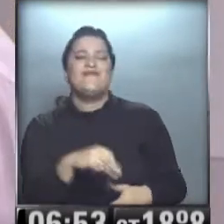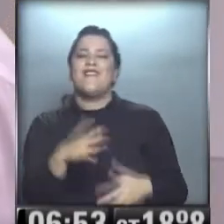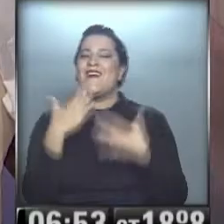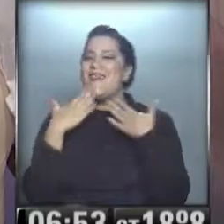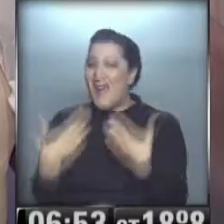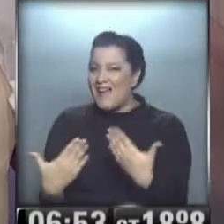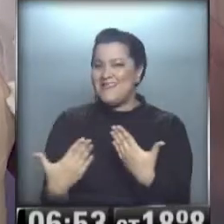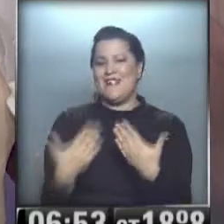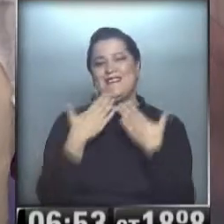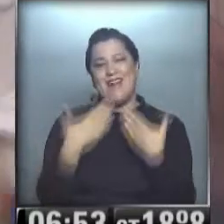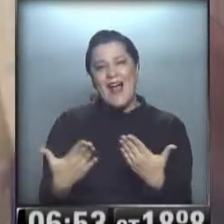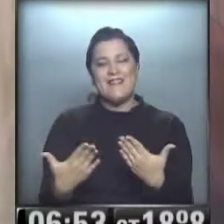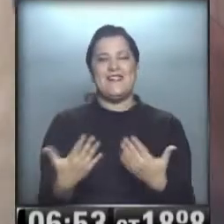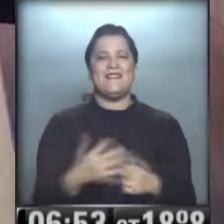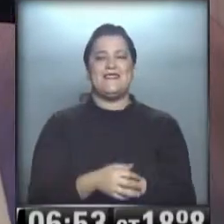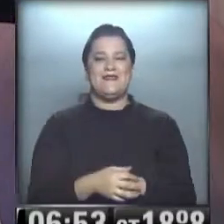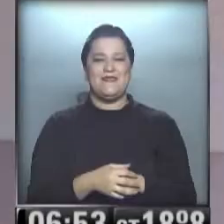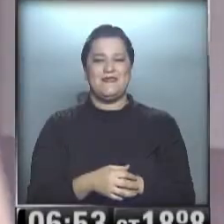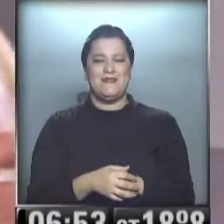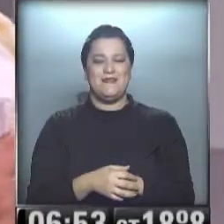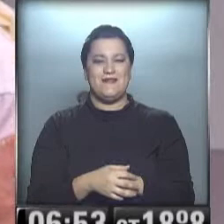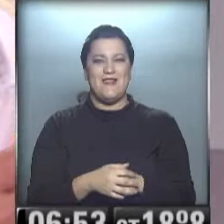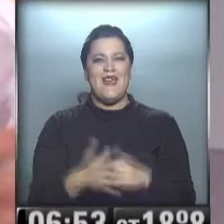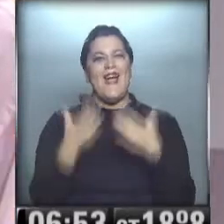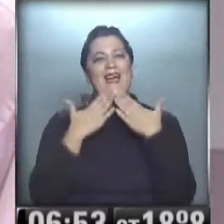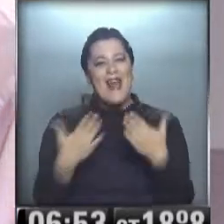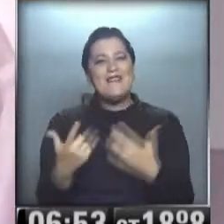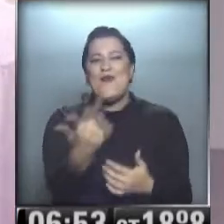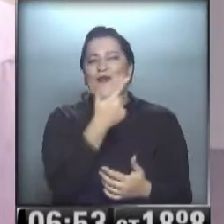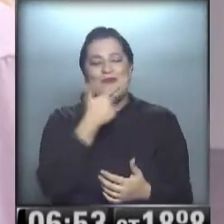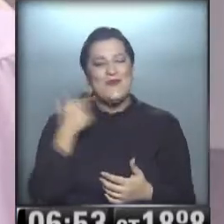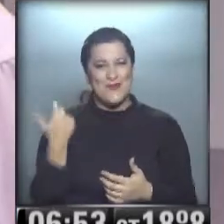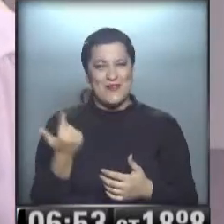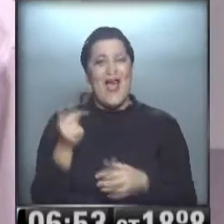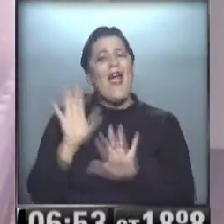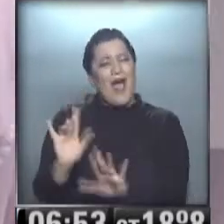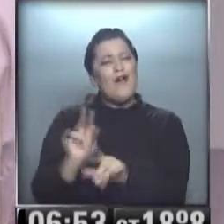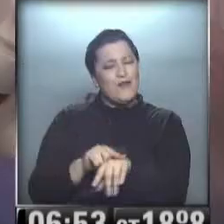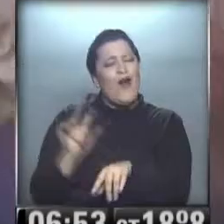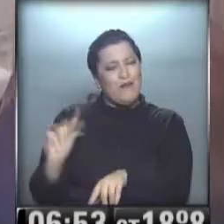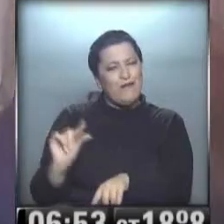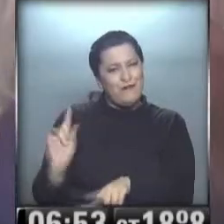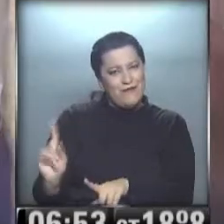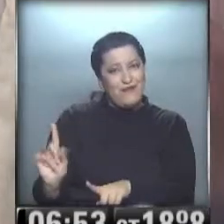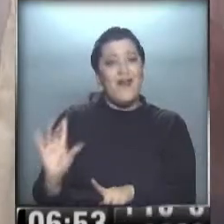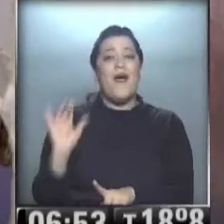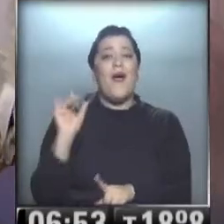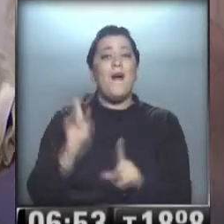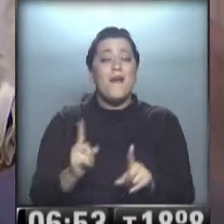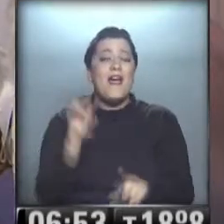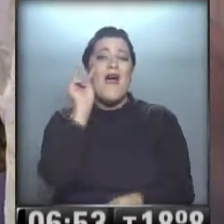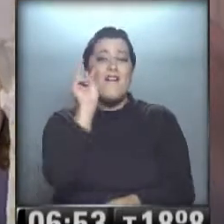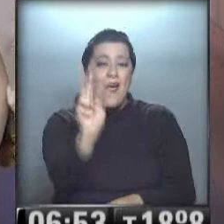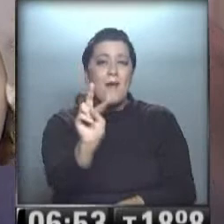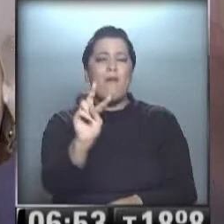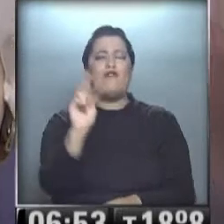principito, gracias, mi cielo. Gracias a usted. Por tanta dulzura. Quédate un poquito con nosotros mientras vemos cómo está,